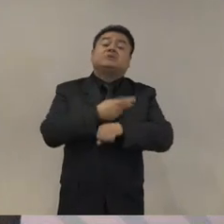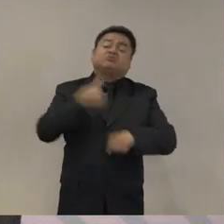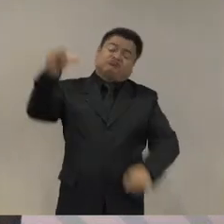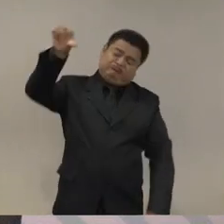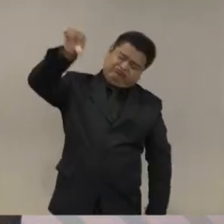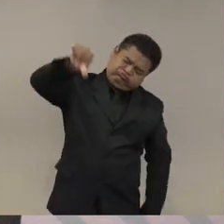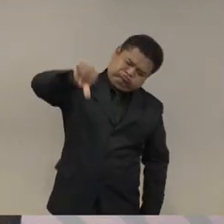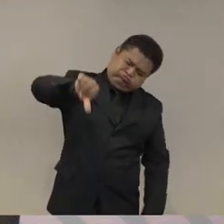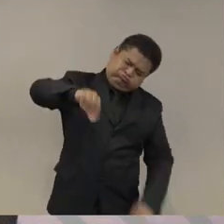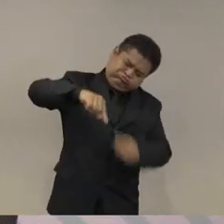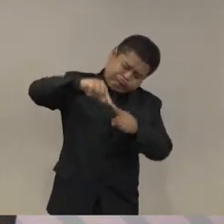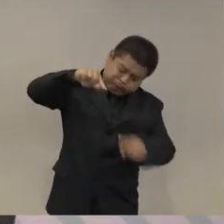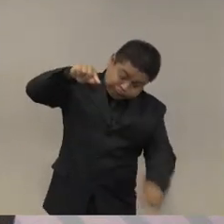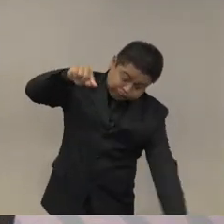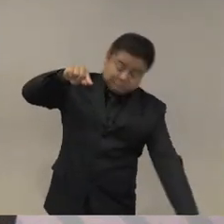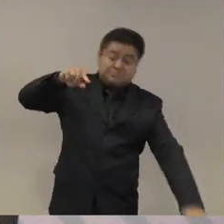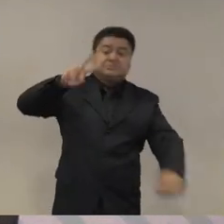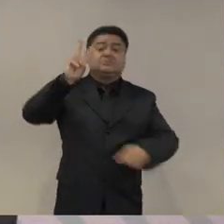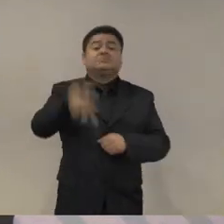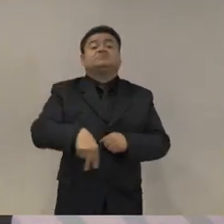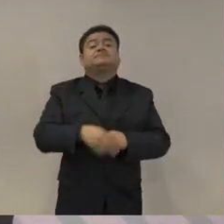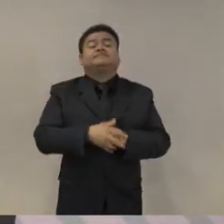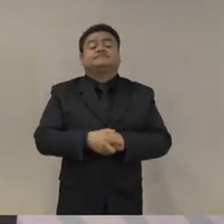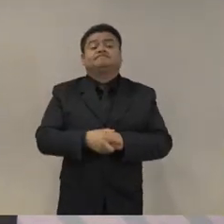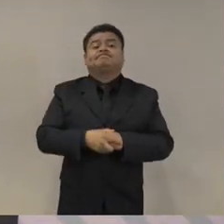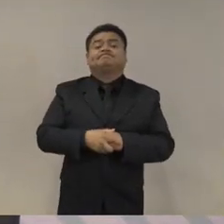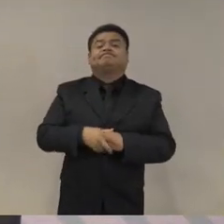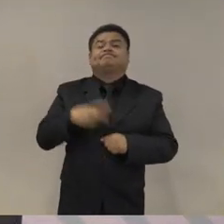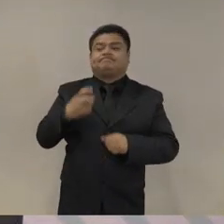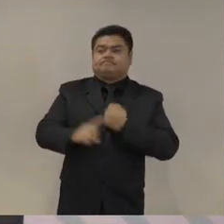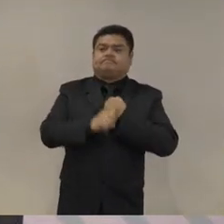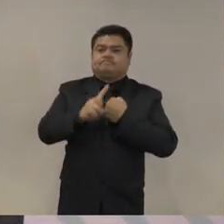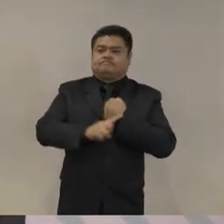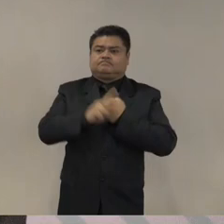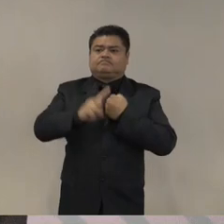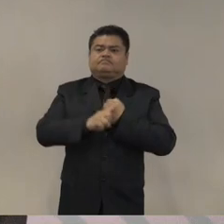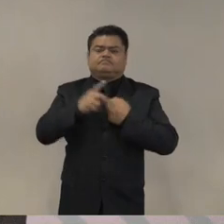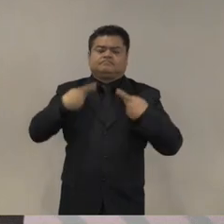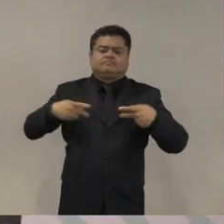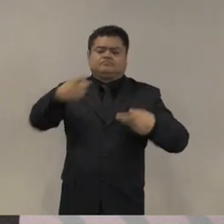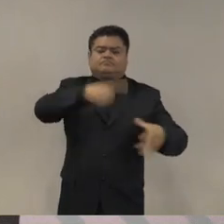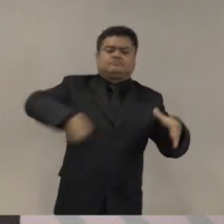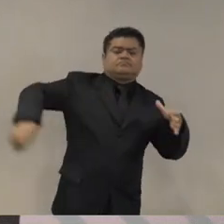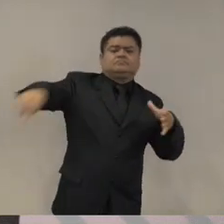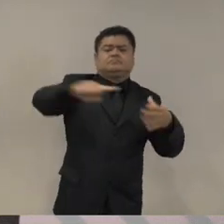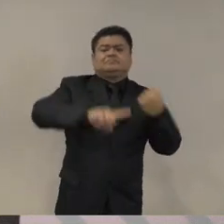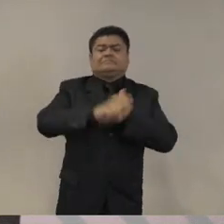que vivimos lo demás ya es conocido y bueno